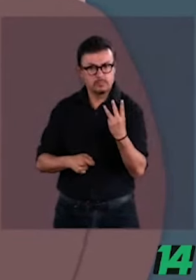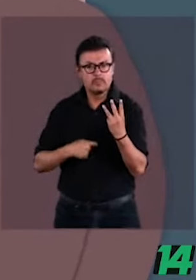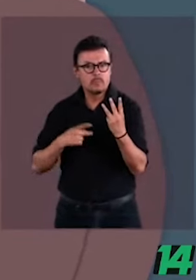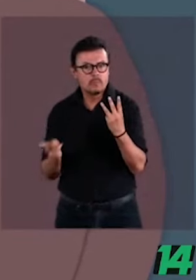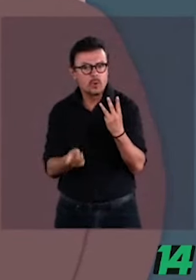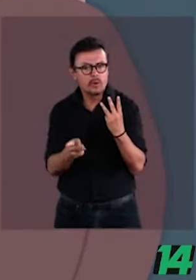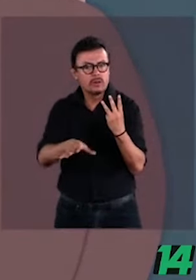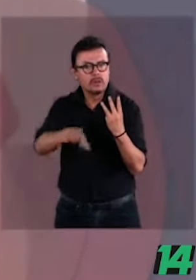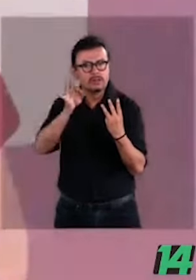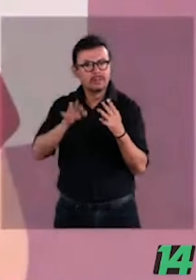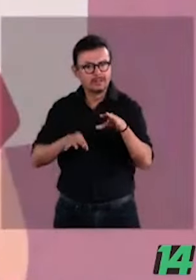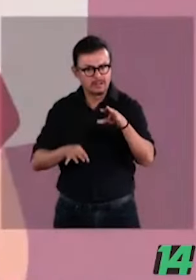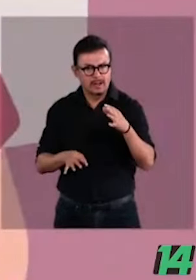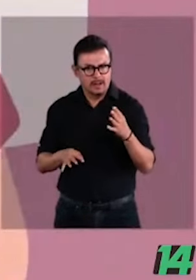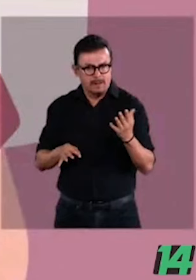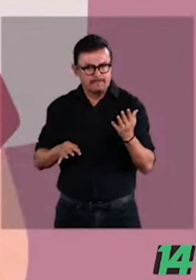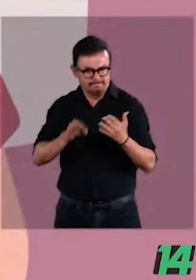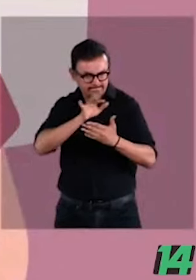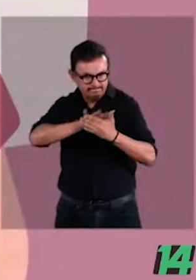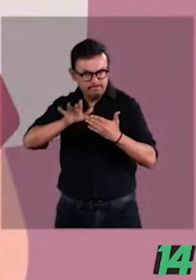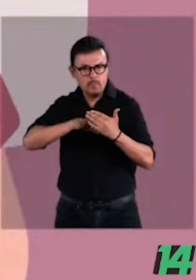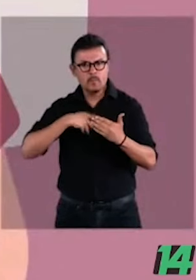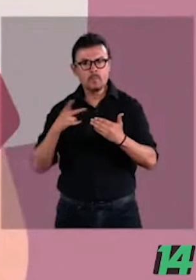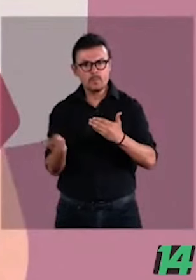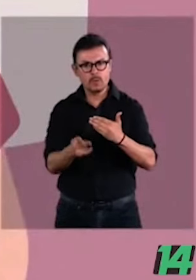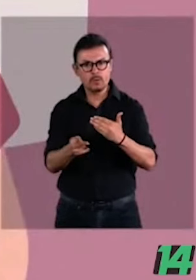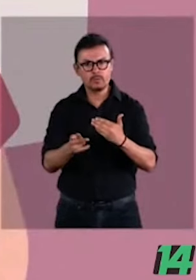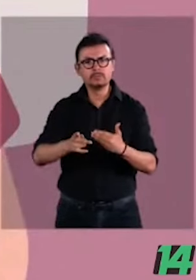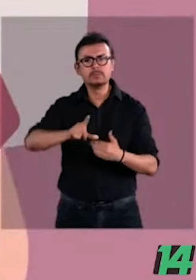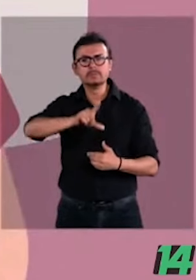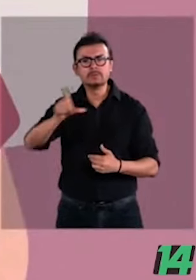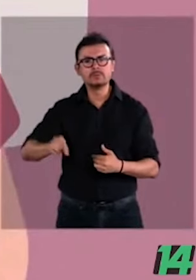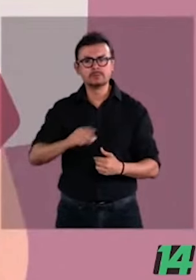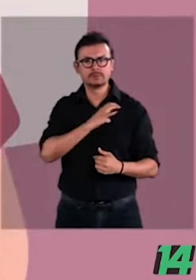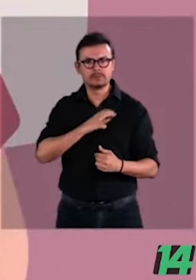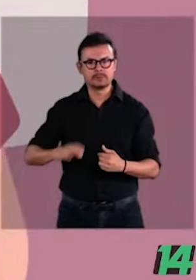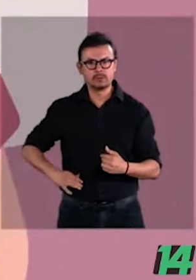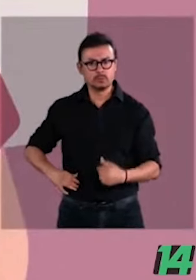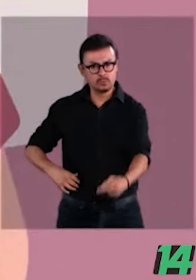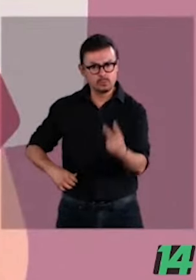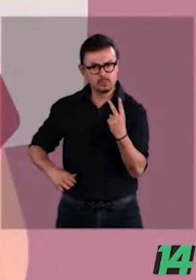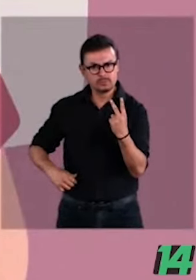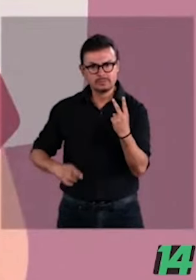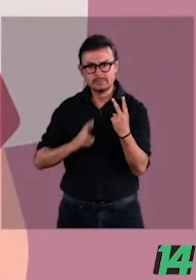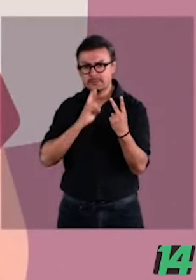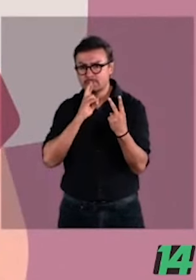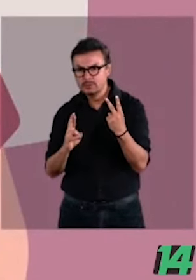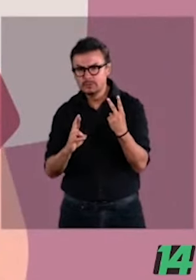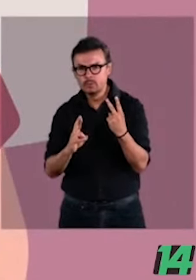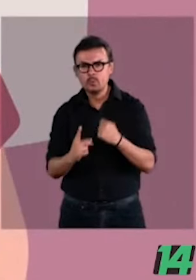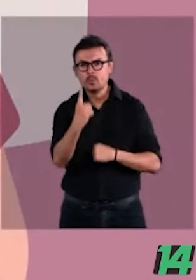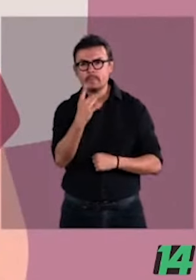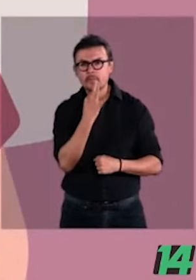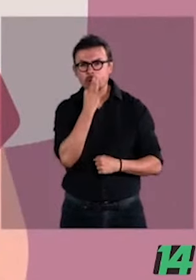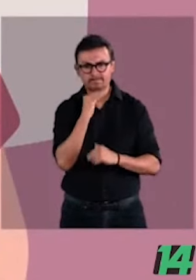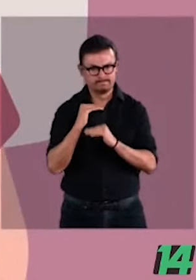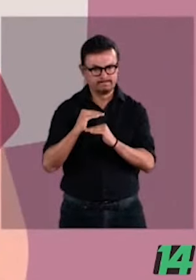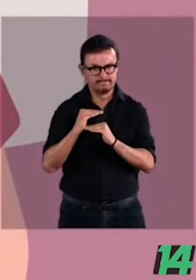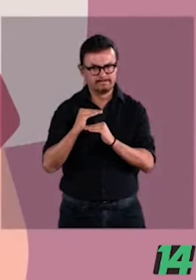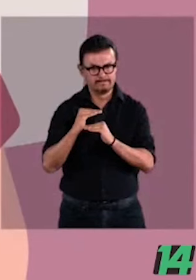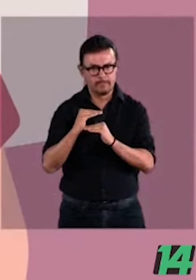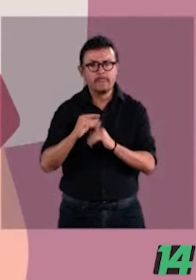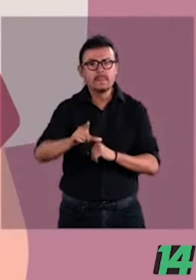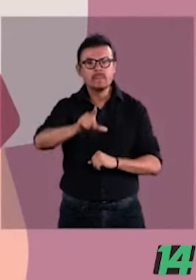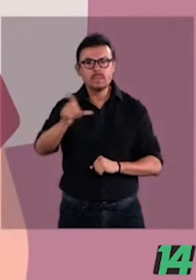elegidas por candidatura, la cual contestarán las otras dos candidaturas hasta por un minuto. Posteriormente, la